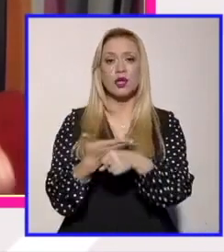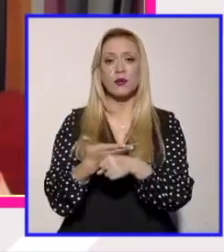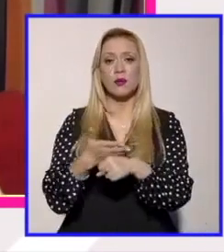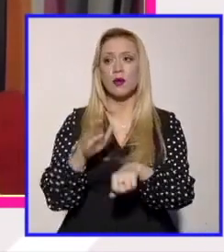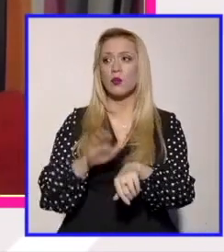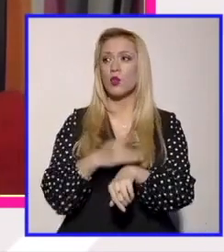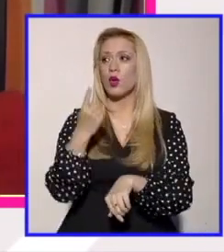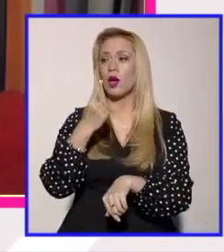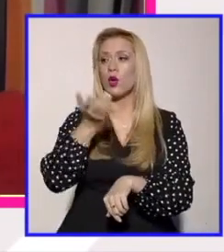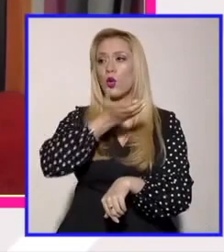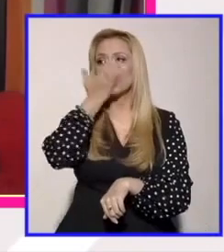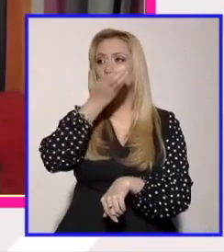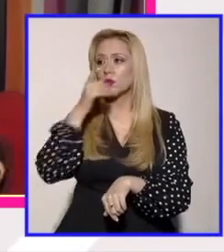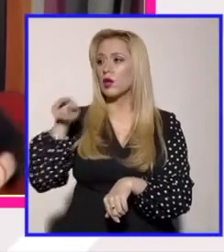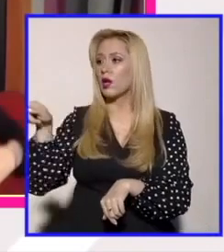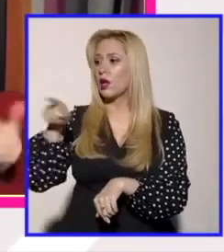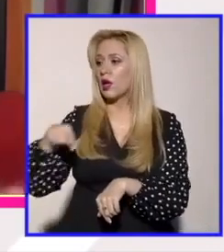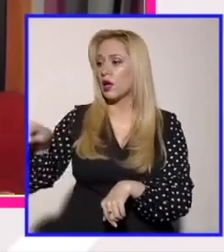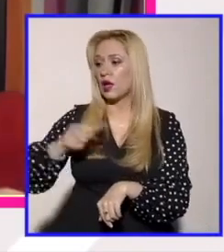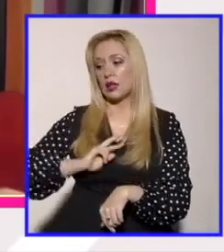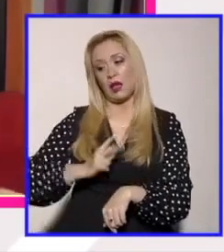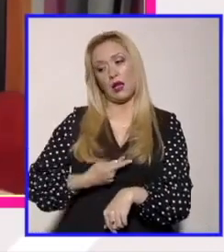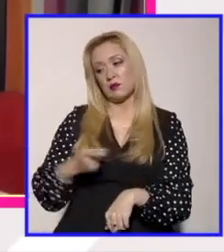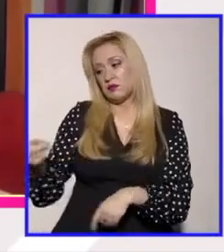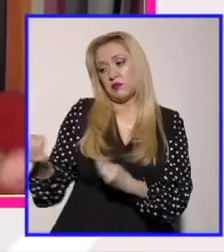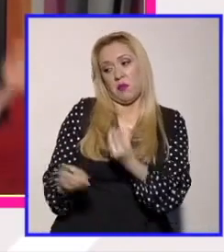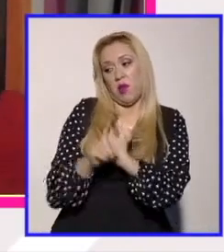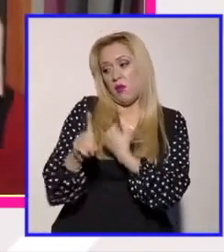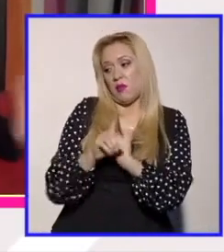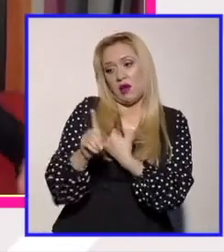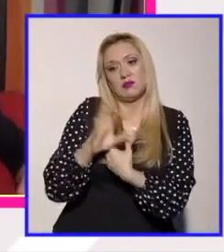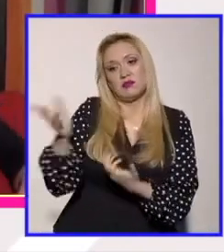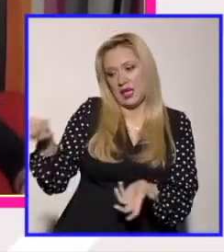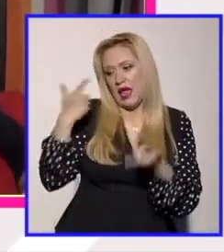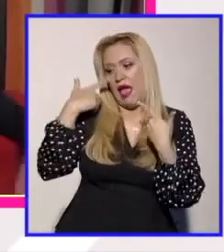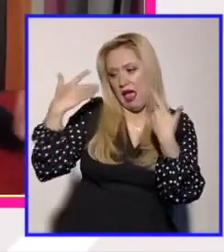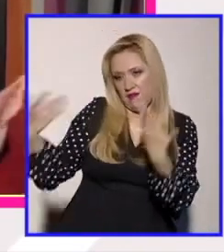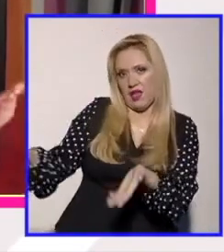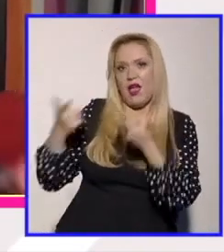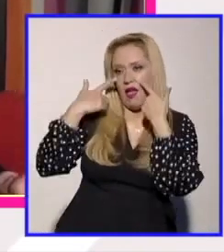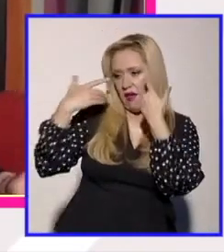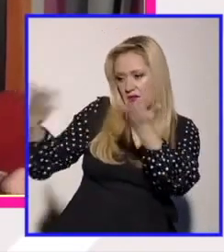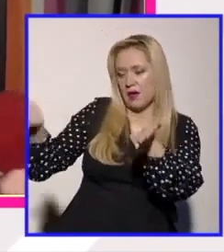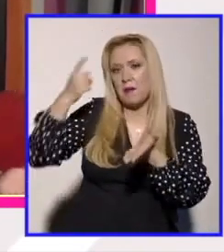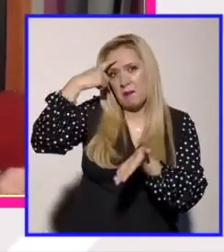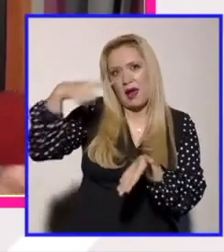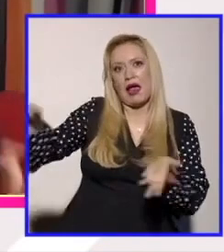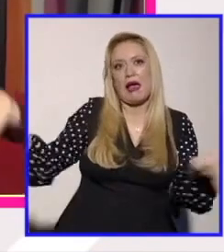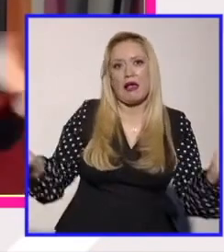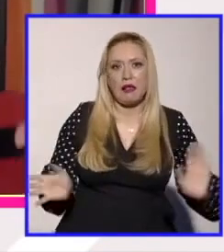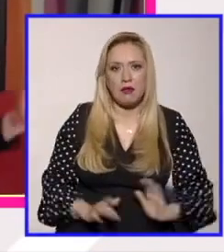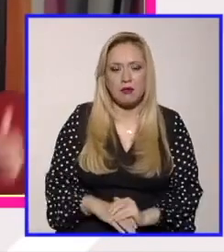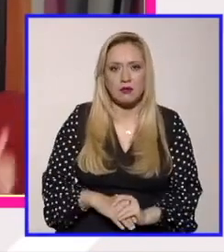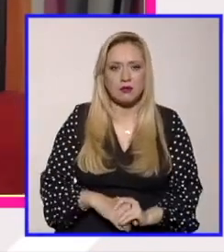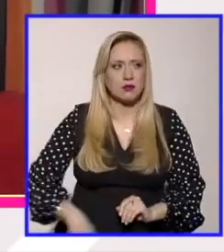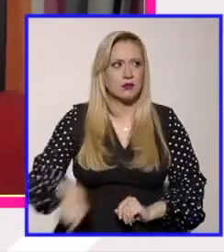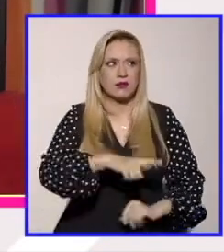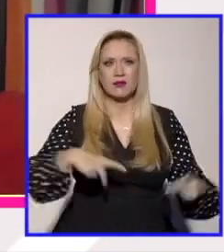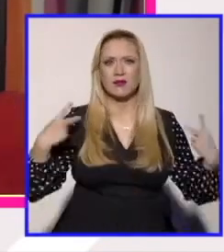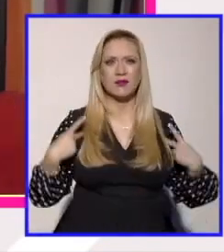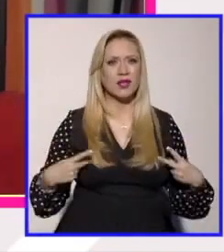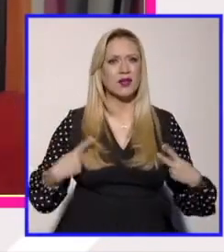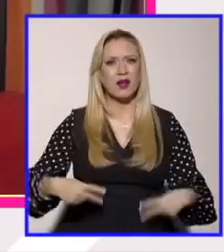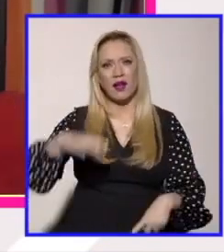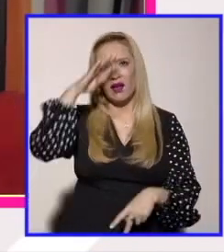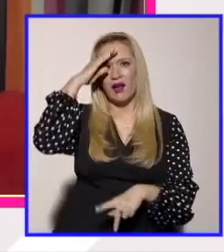cuestiones sistémicas es como decir que para abolir el capitalismo entonces toca atacar a los obreros para que dejen de trabajar y por consecuencia ya no hay opresión